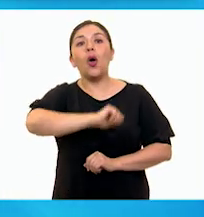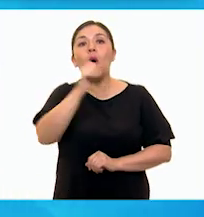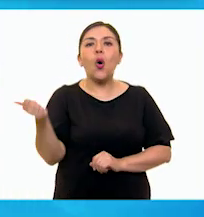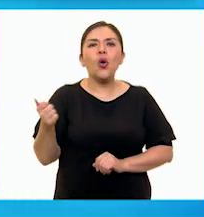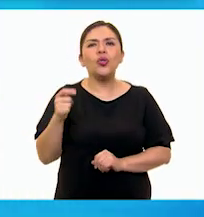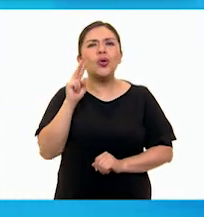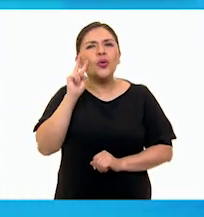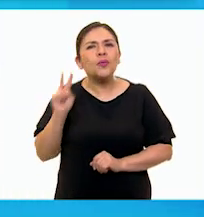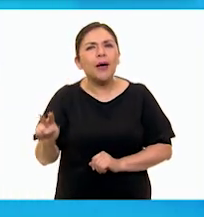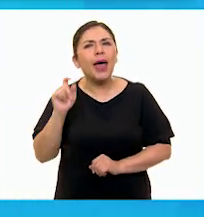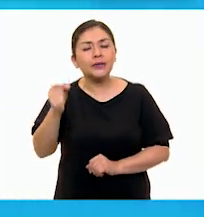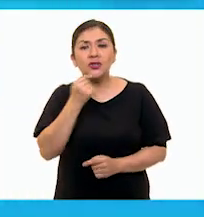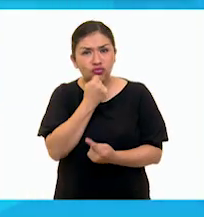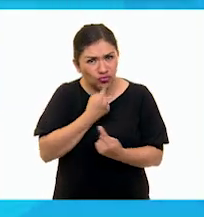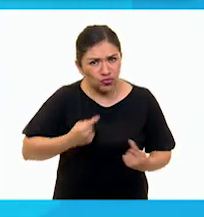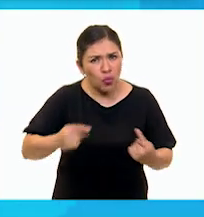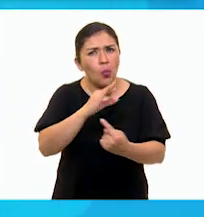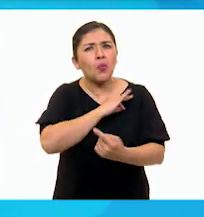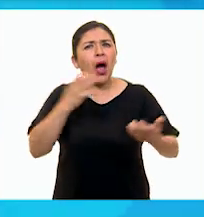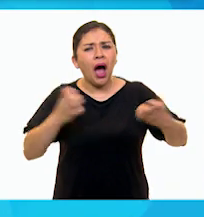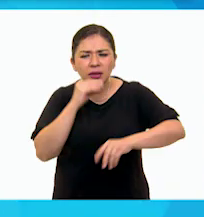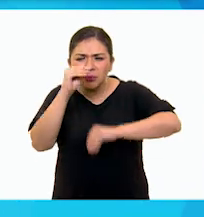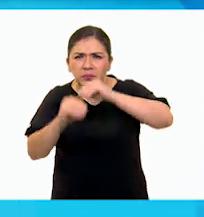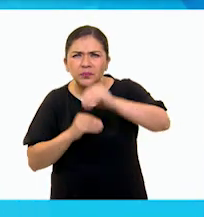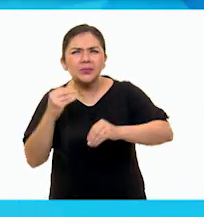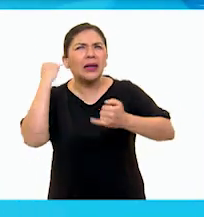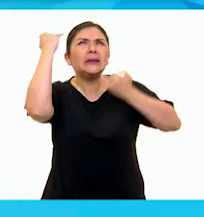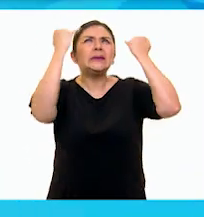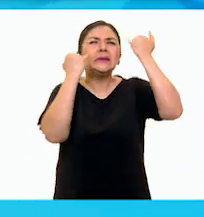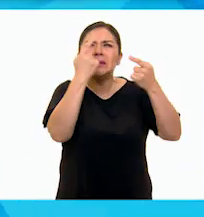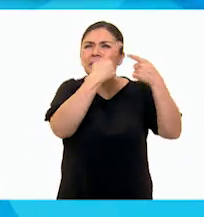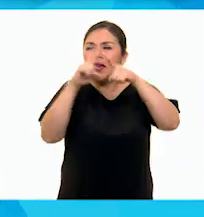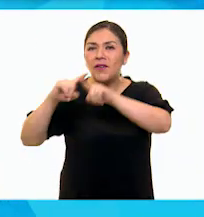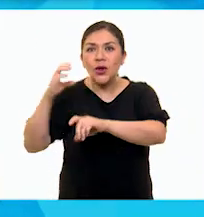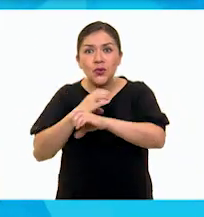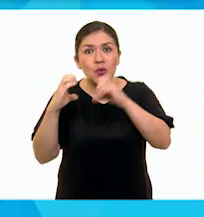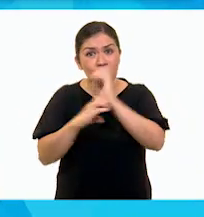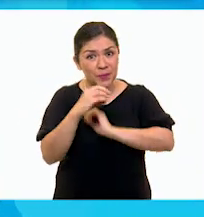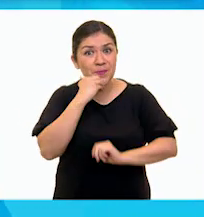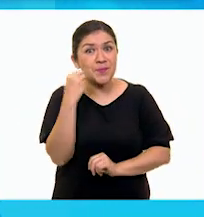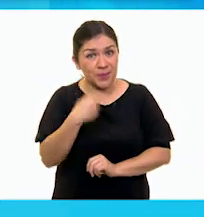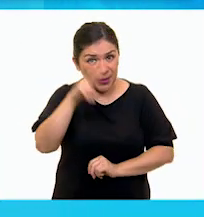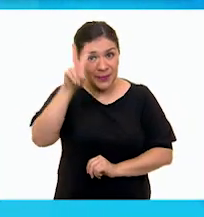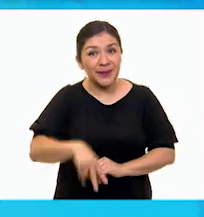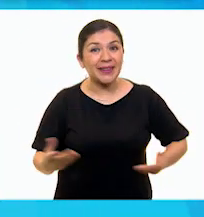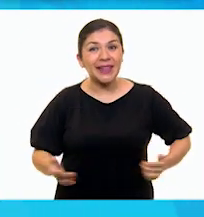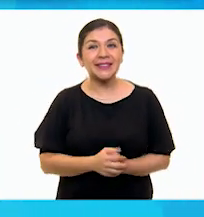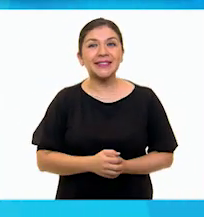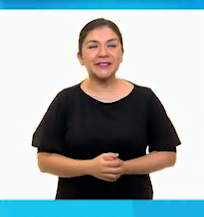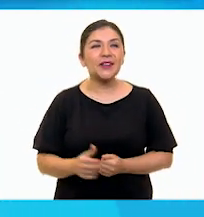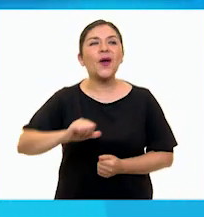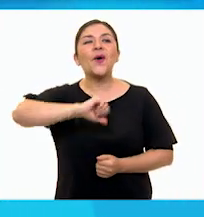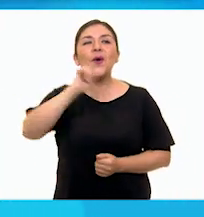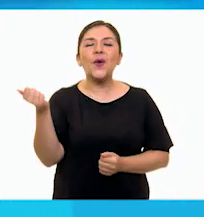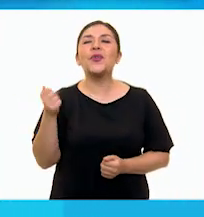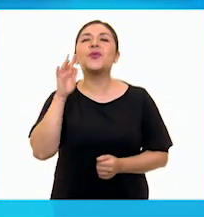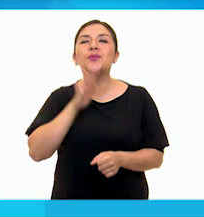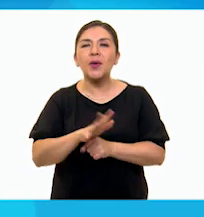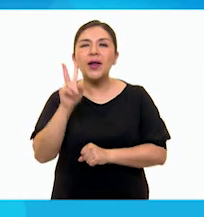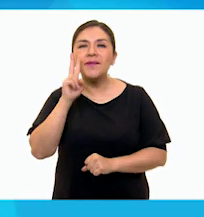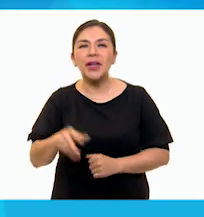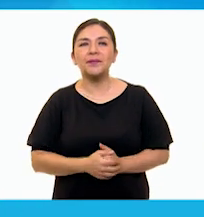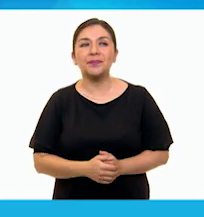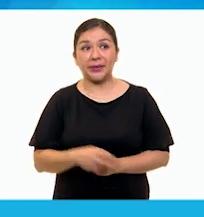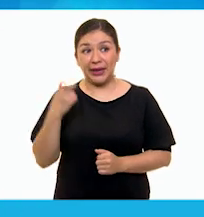personaje. Los niños pueden recrearse haciendo muchas cosas. ¿Qué te parece, Pepe? Están muy padres. ¿Y el siguiente de quién es? El